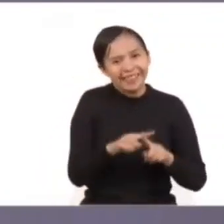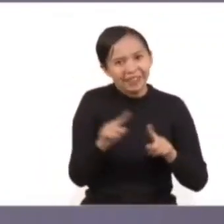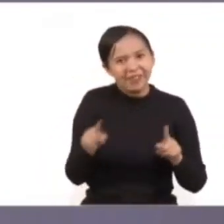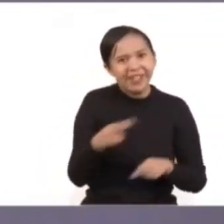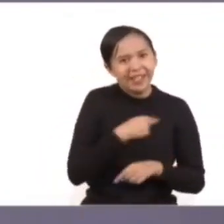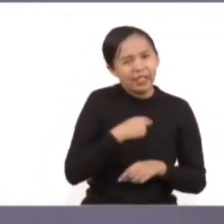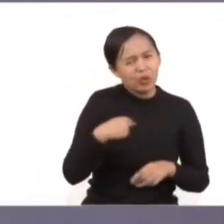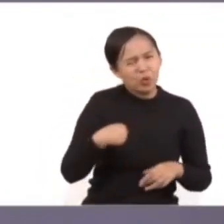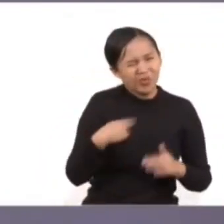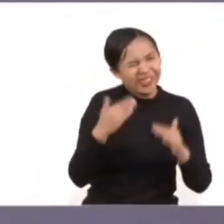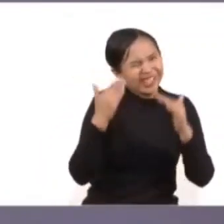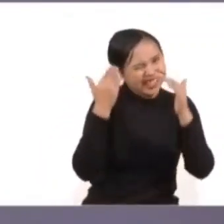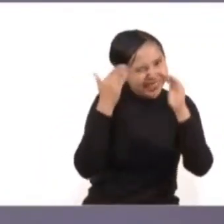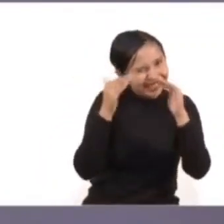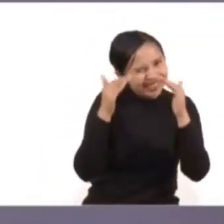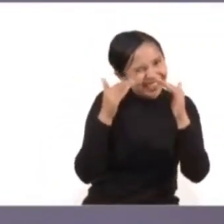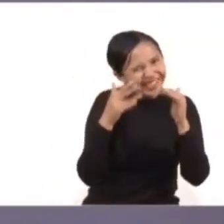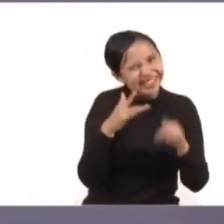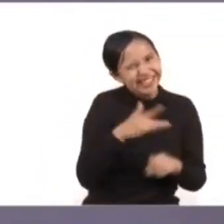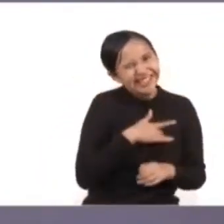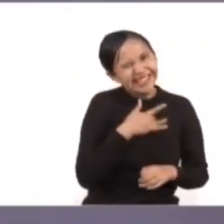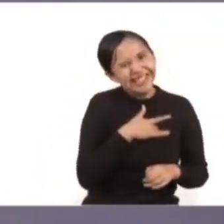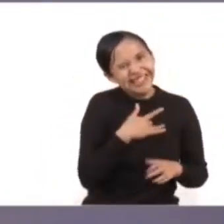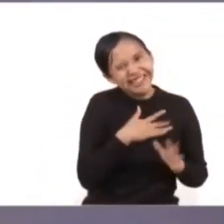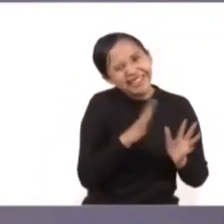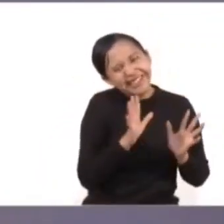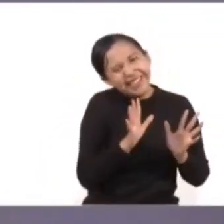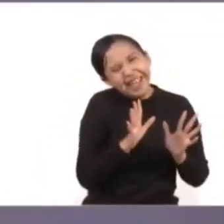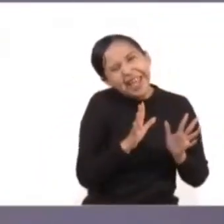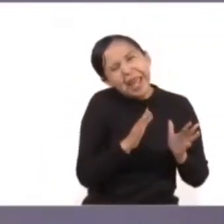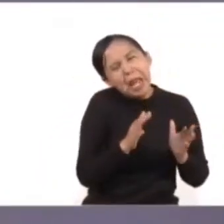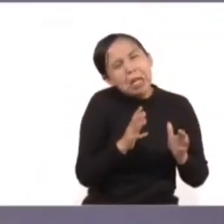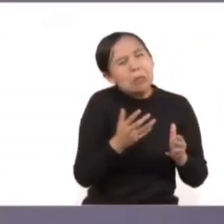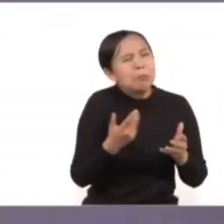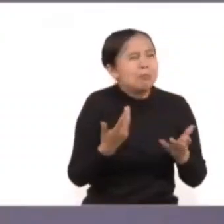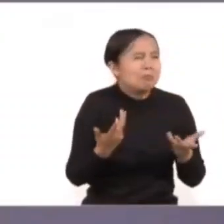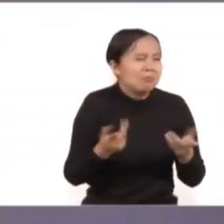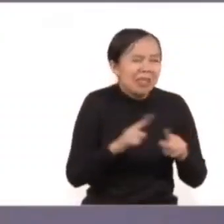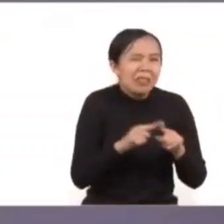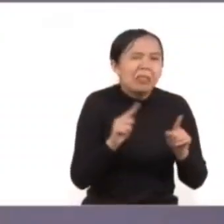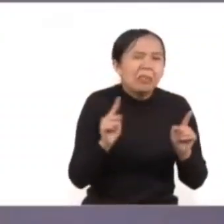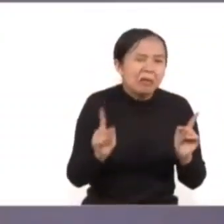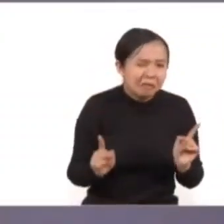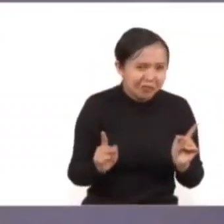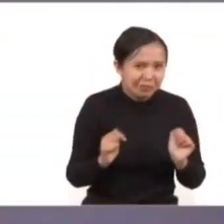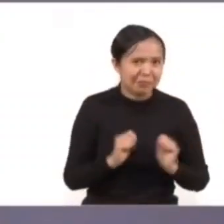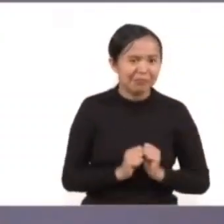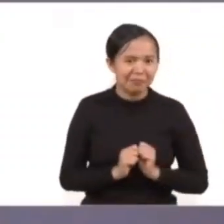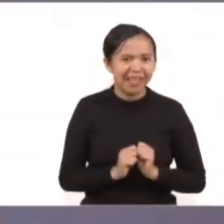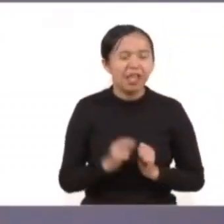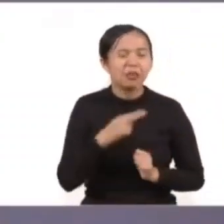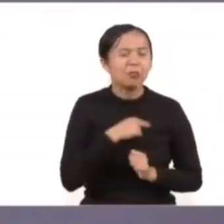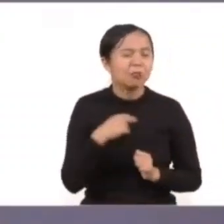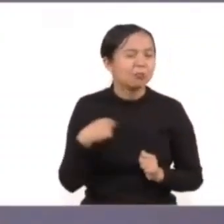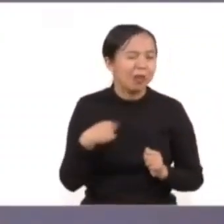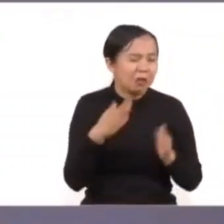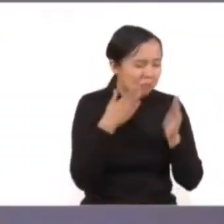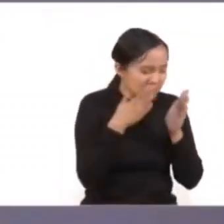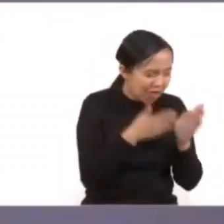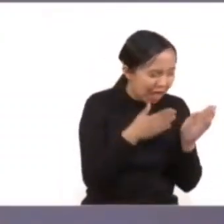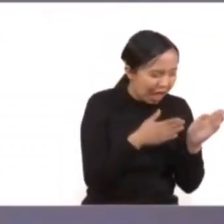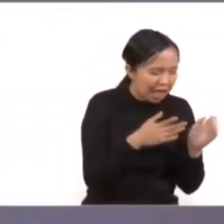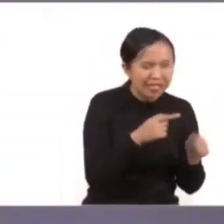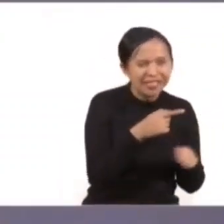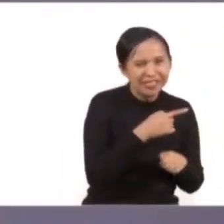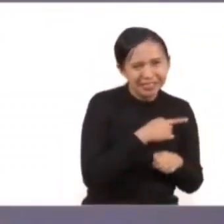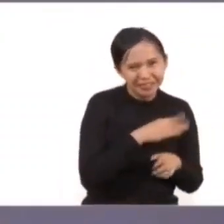son más cómodos, un poco más conchuditos, que están muy en lo suyo, estos jóvenes